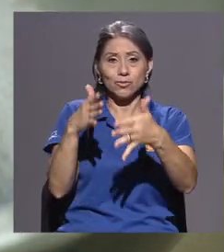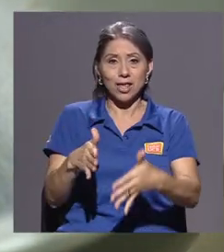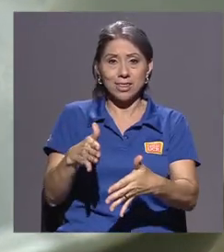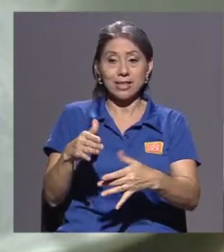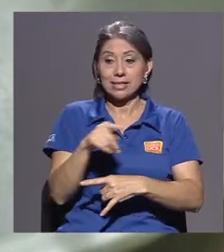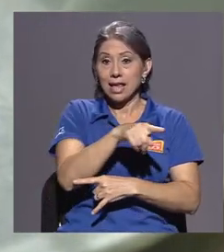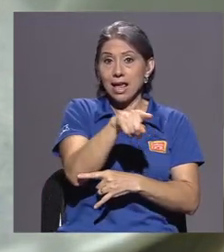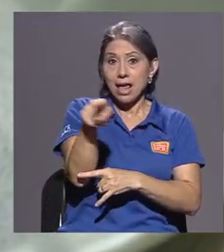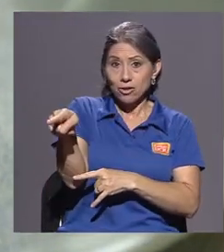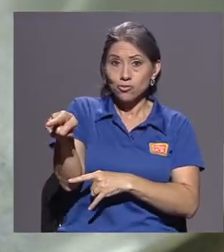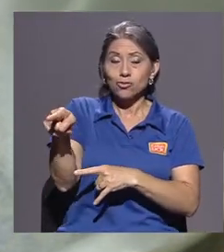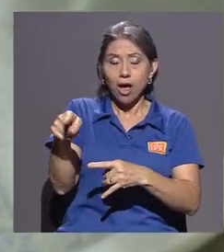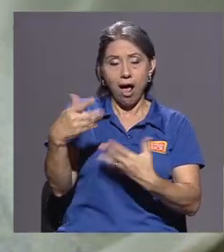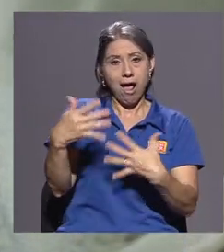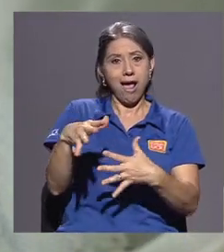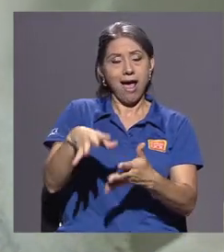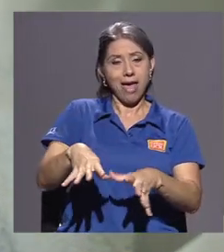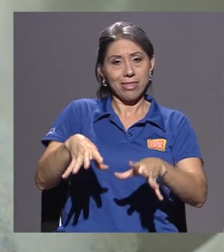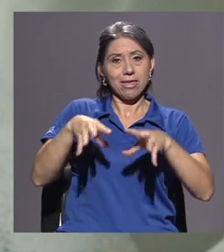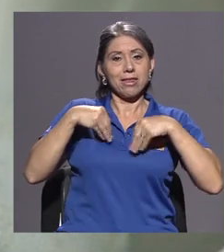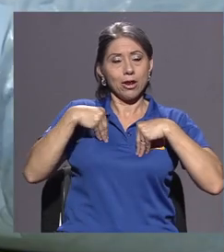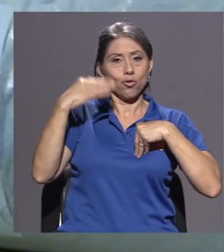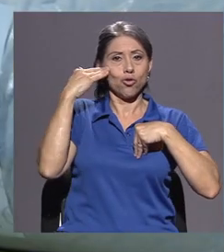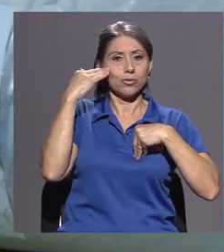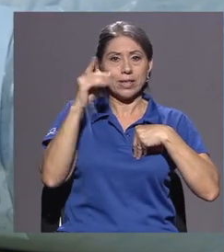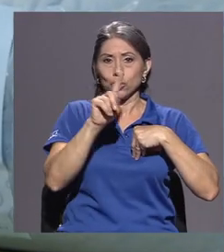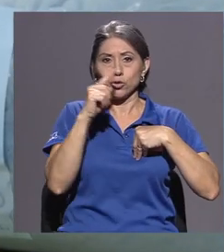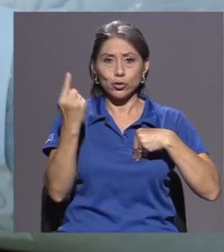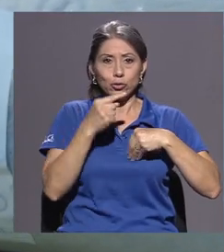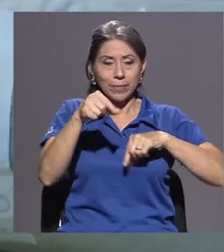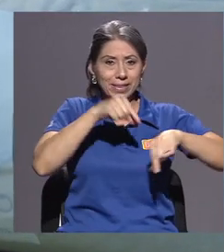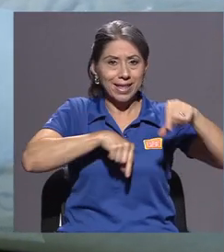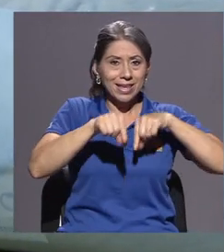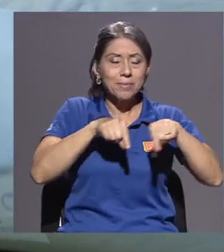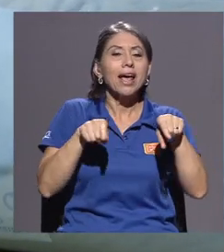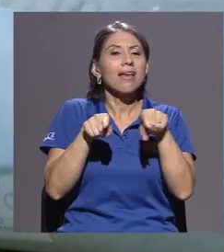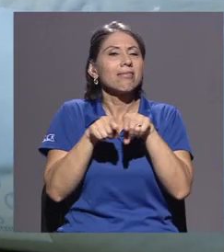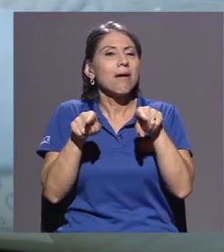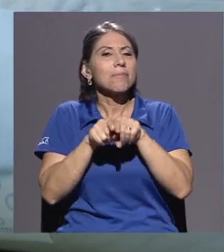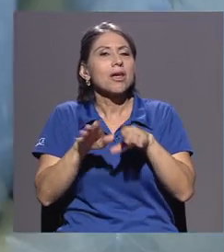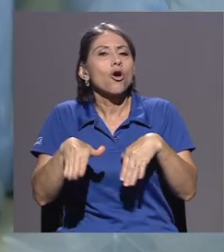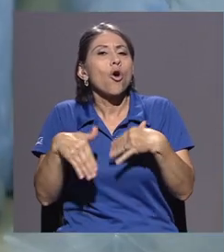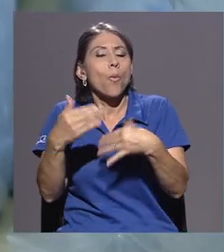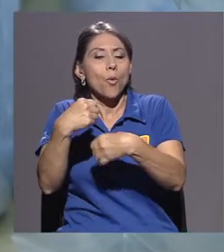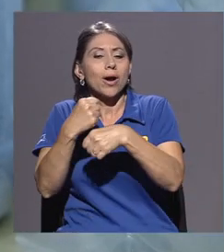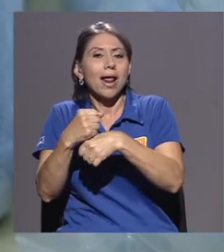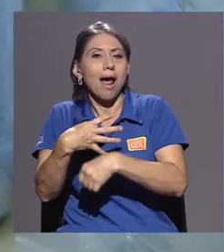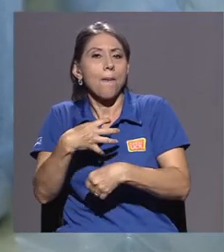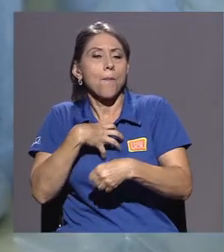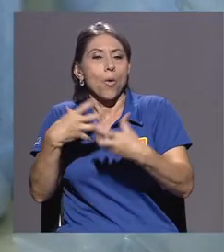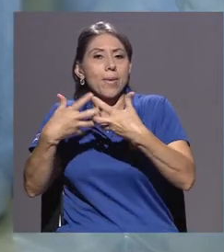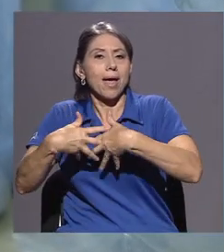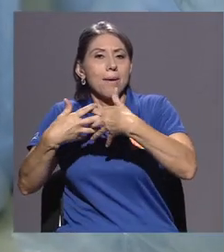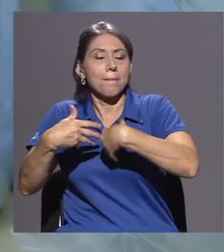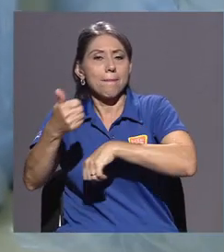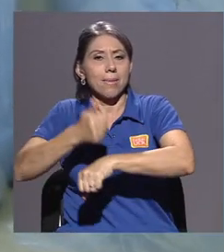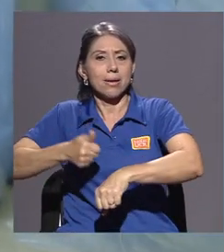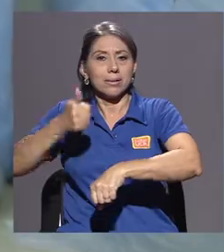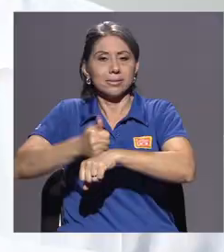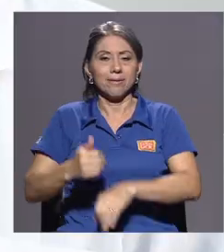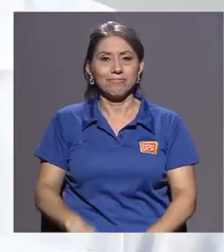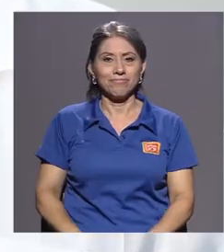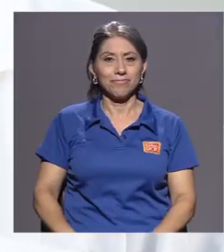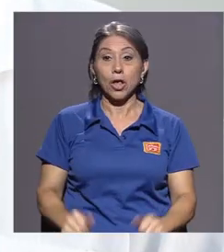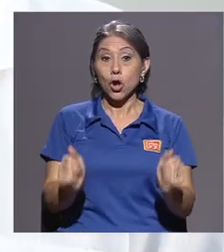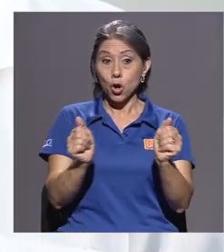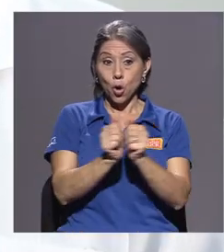los cuales adquirieron conocimientos no solo sobre química, sino también sobre cómo crear su propia empresa. Y los muchachos